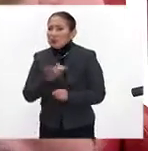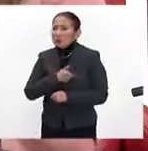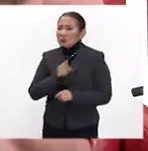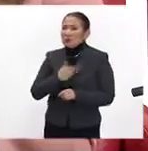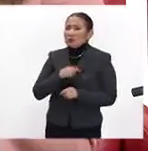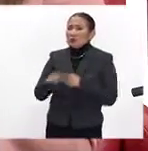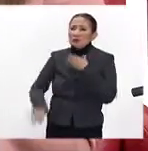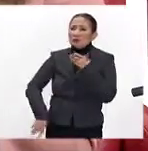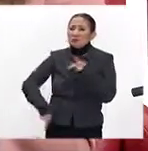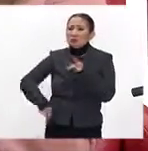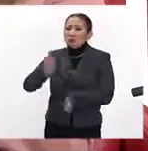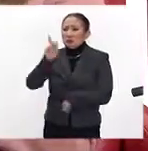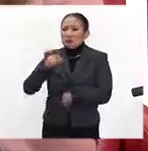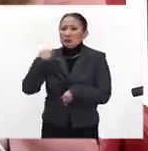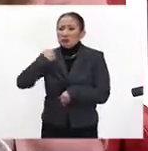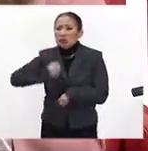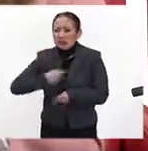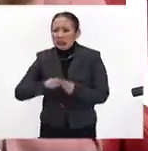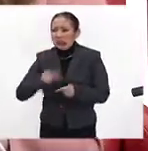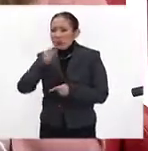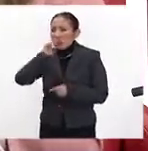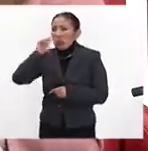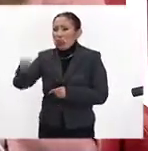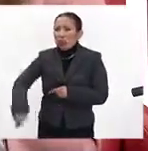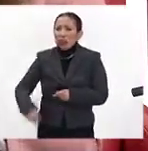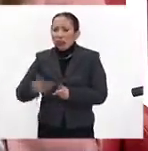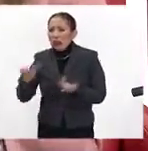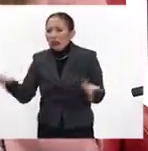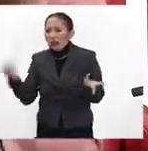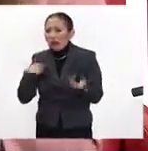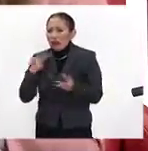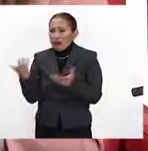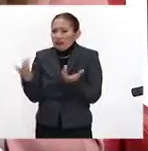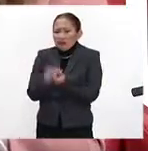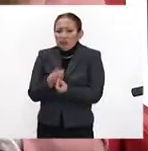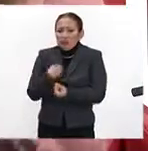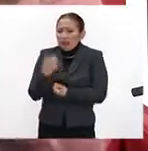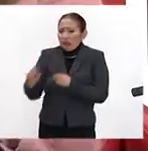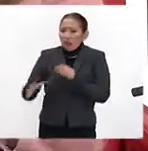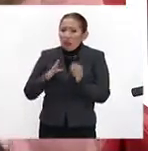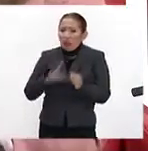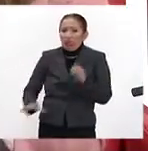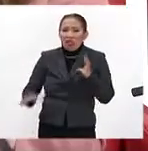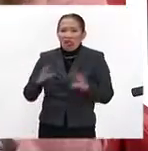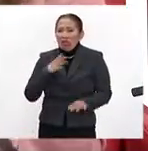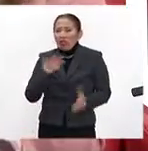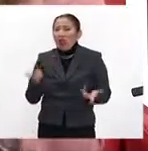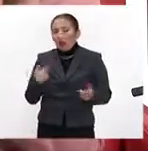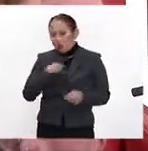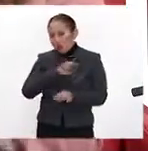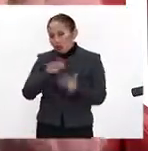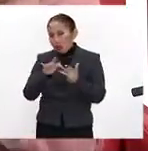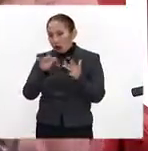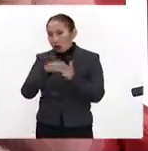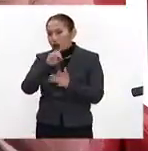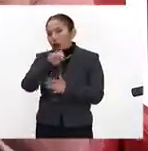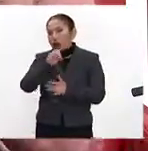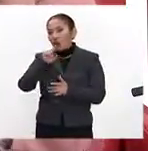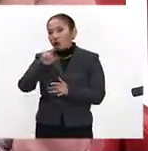de que les van a patear la mochila, les van a escupir el lunch y nadie se va a querer juntar con ellos. Entonces nos pueden encontrar en el